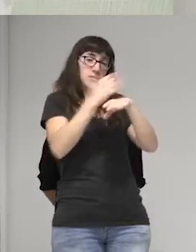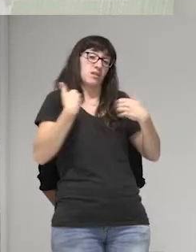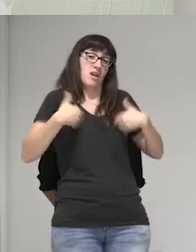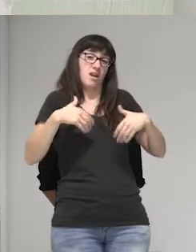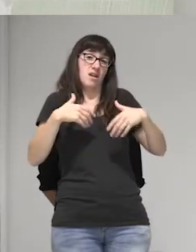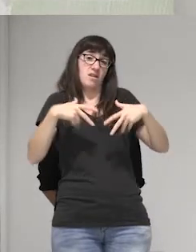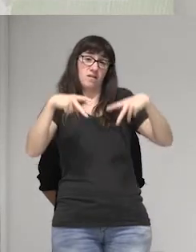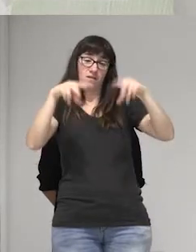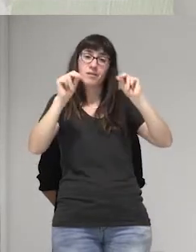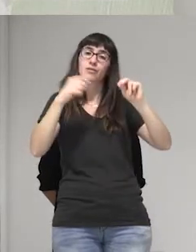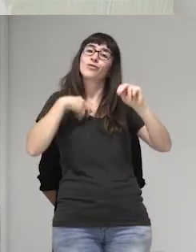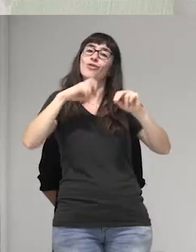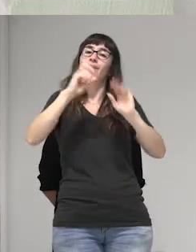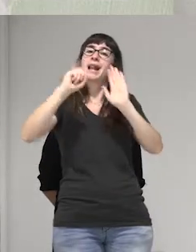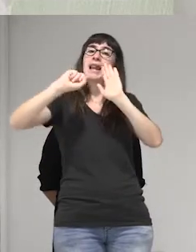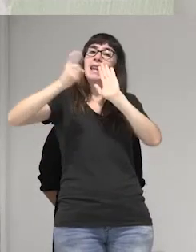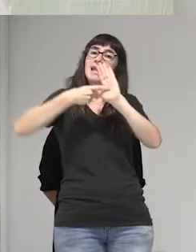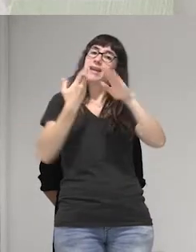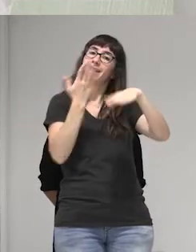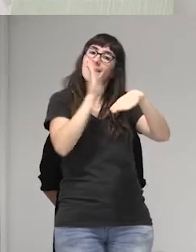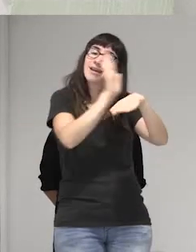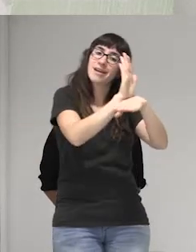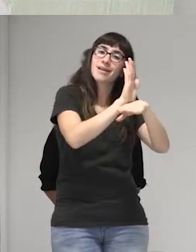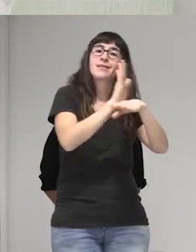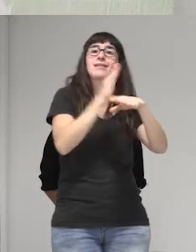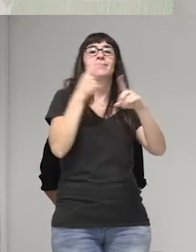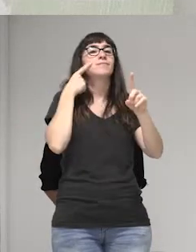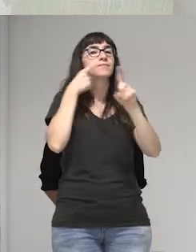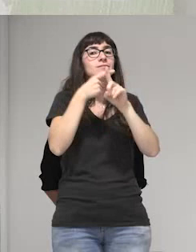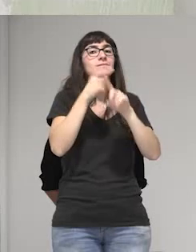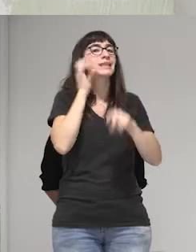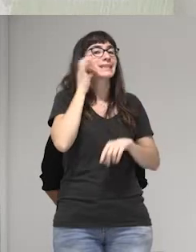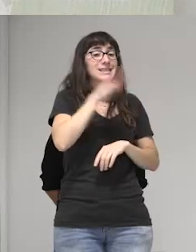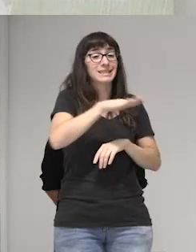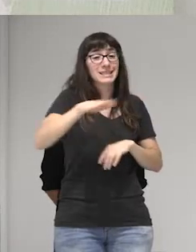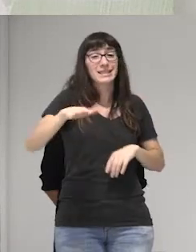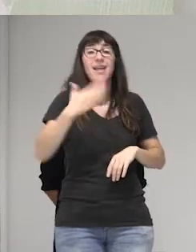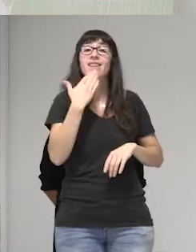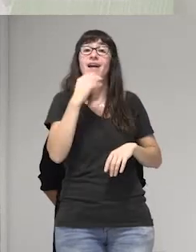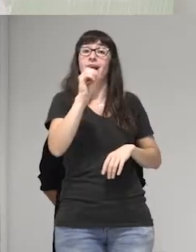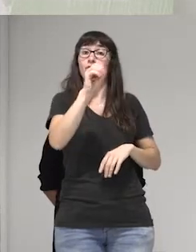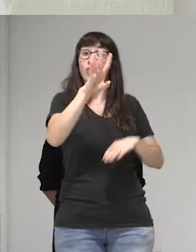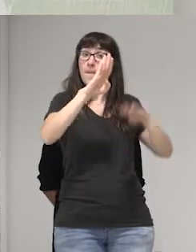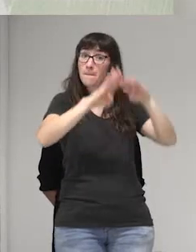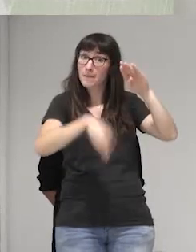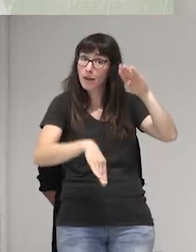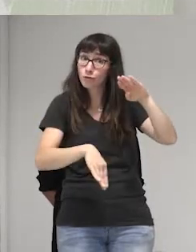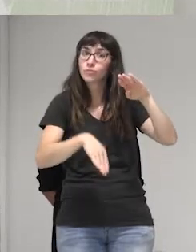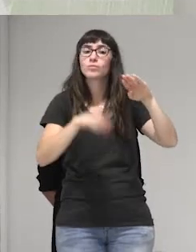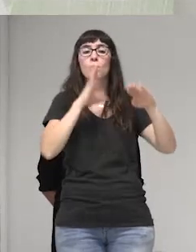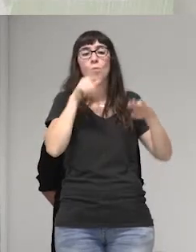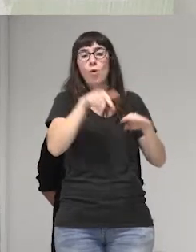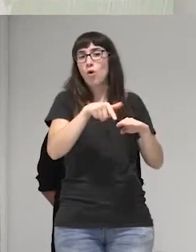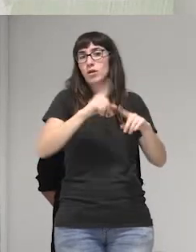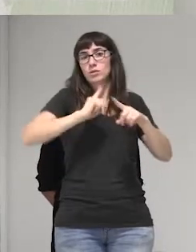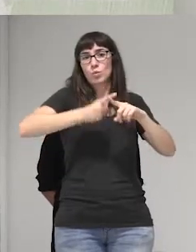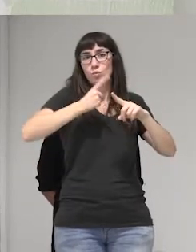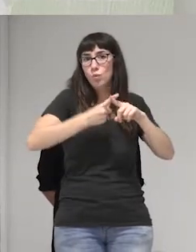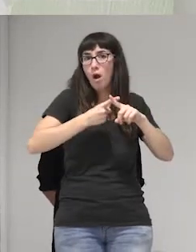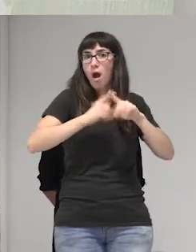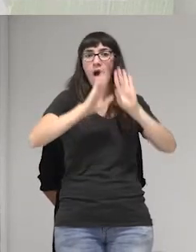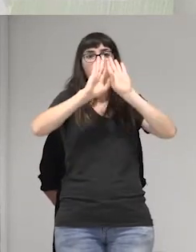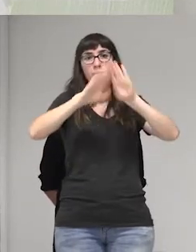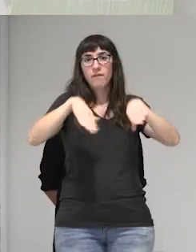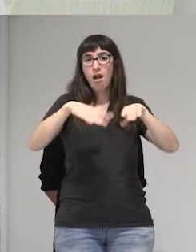presenté una ley de atención a las niñas menores de 14 años que producto de violencia sexual han quedado